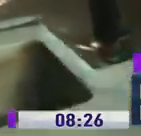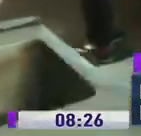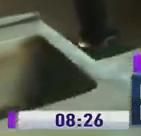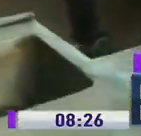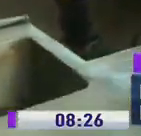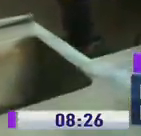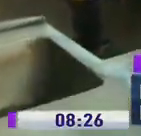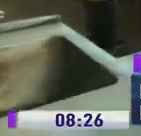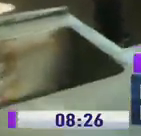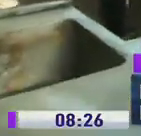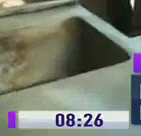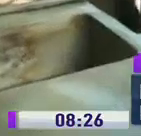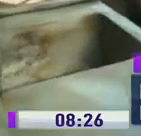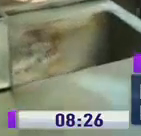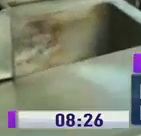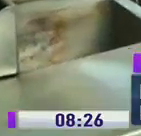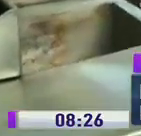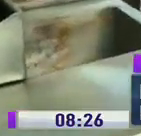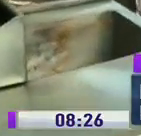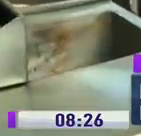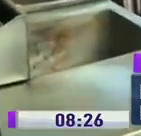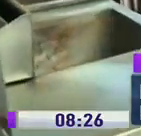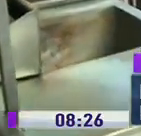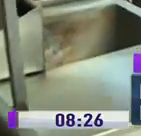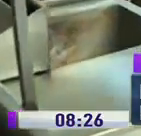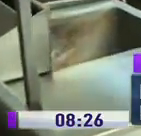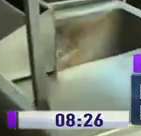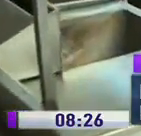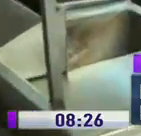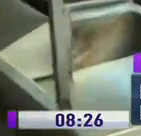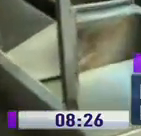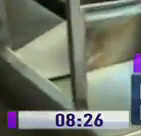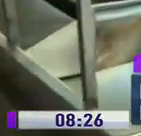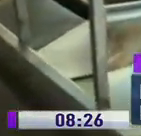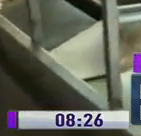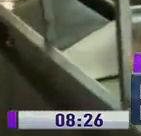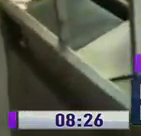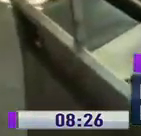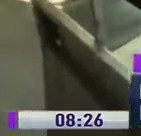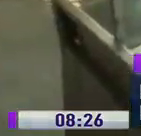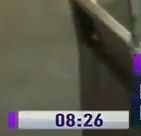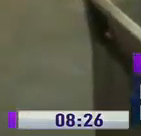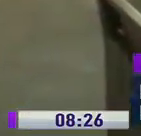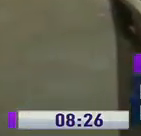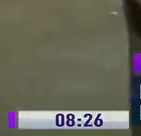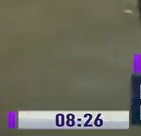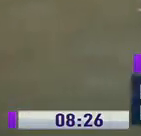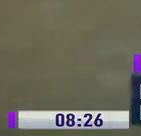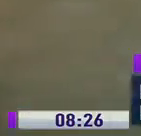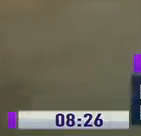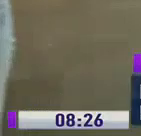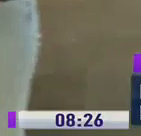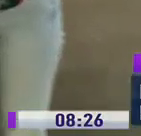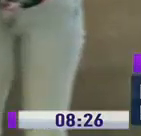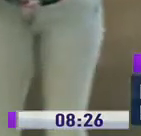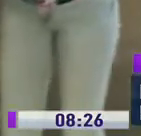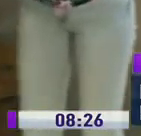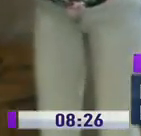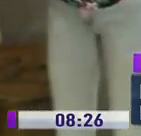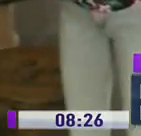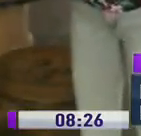o también de la ciudadanía, quienes quieren seguir aportando y ayudando para que la Fundación, que entrega cada día 300